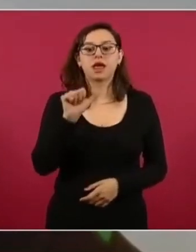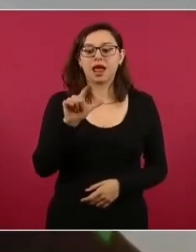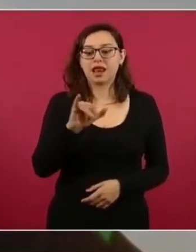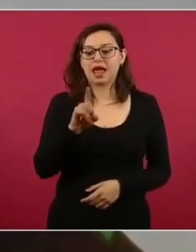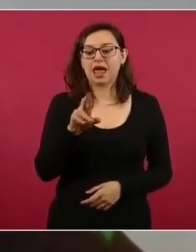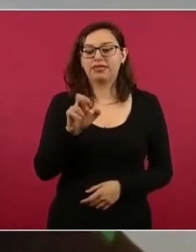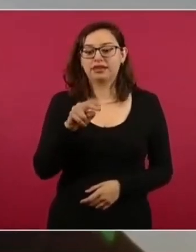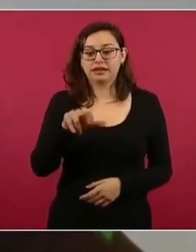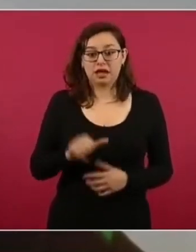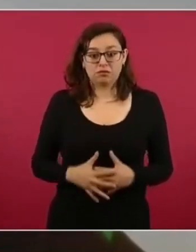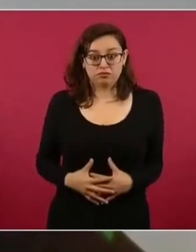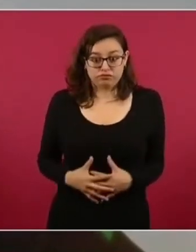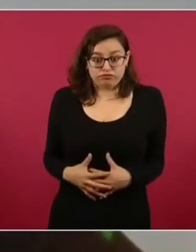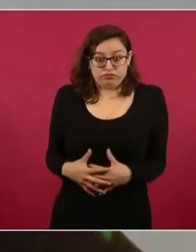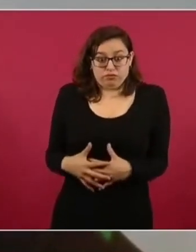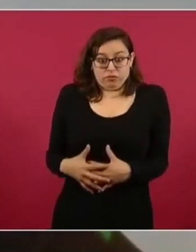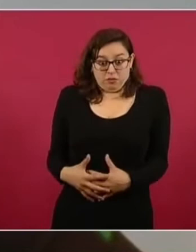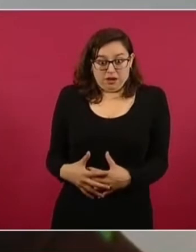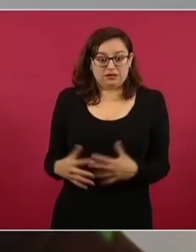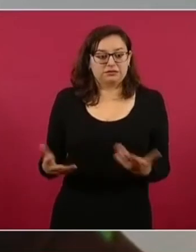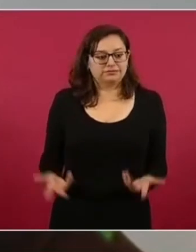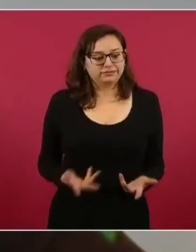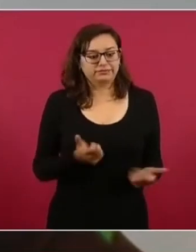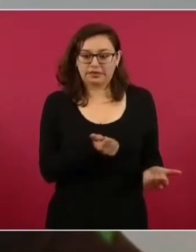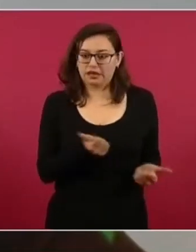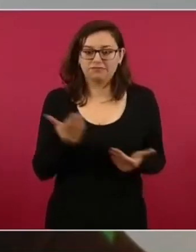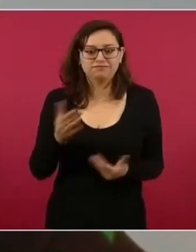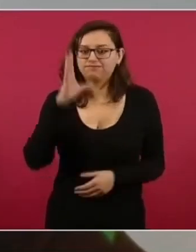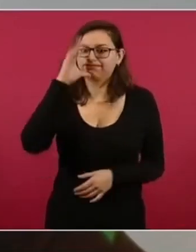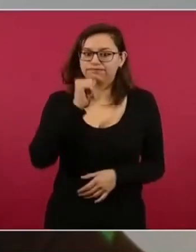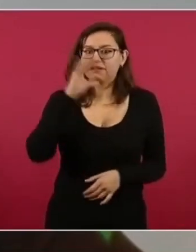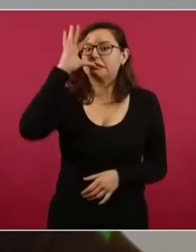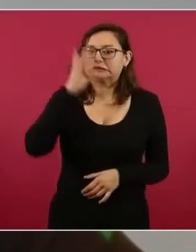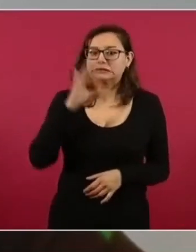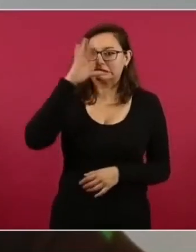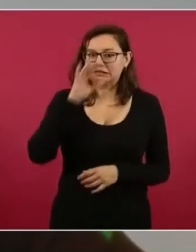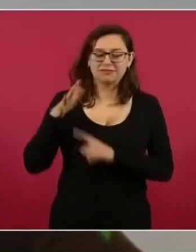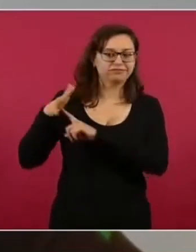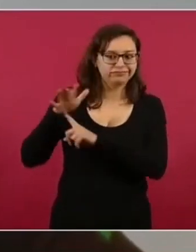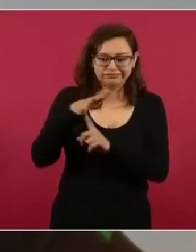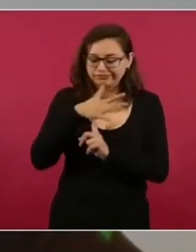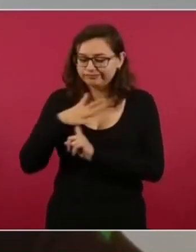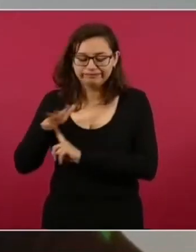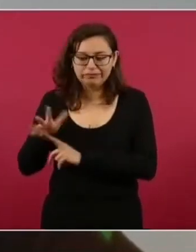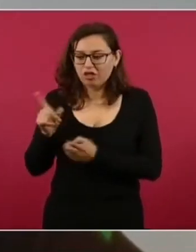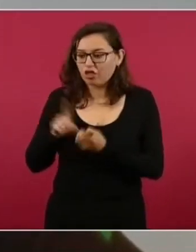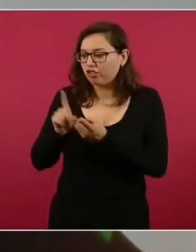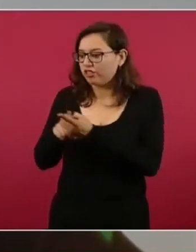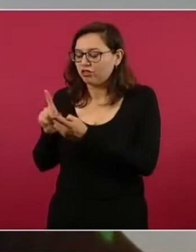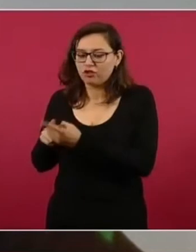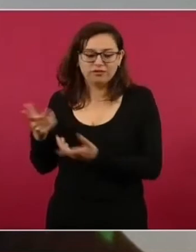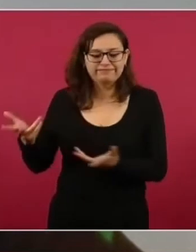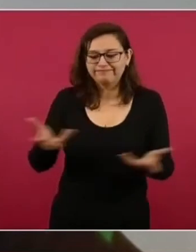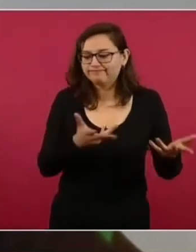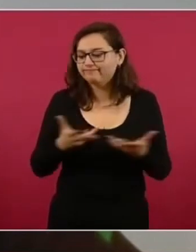embarazada, pero hoy por instrucción del general secretario se volverá a hacer el intento de llegar a esta zona que está en la